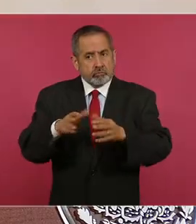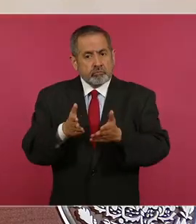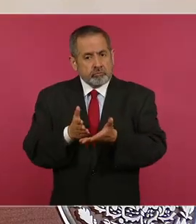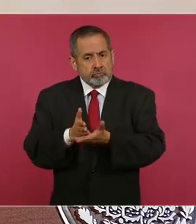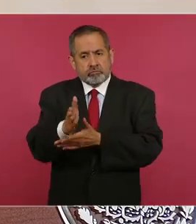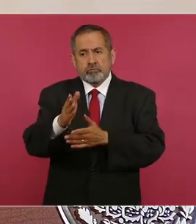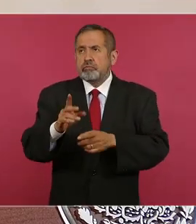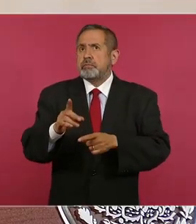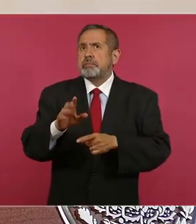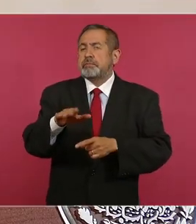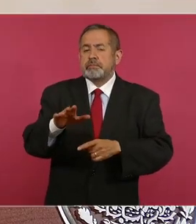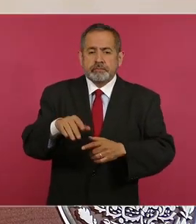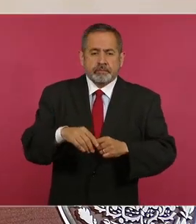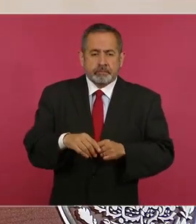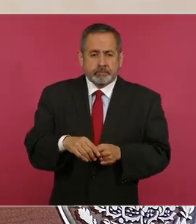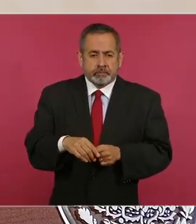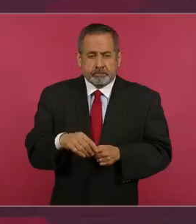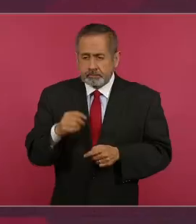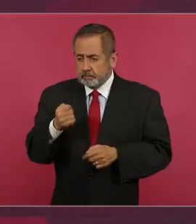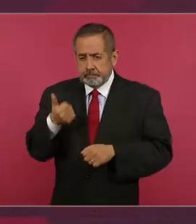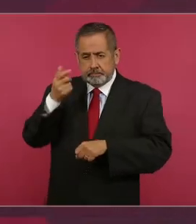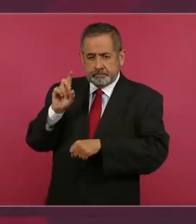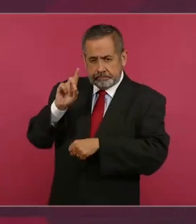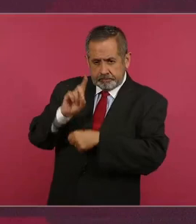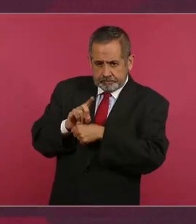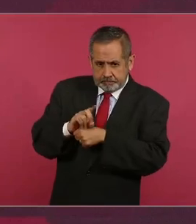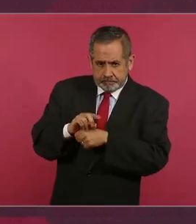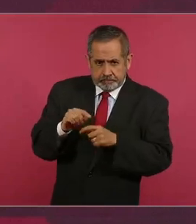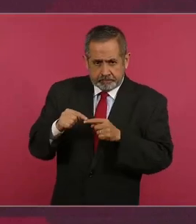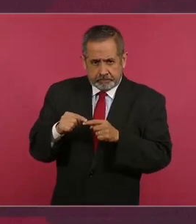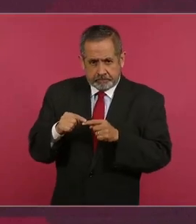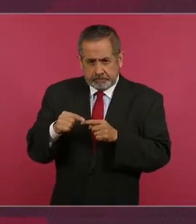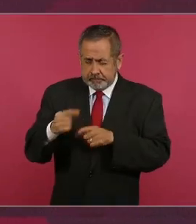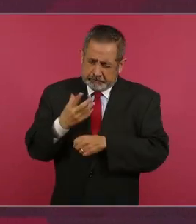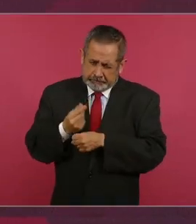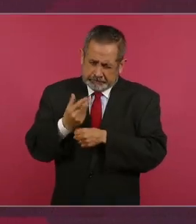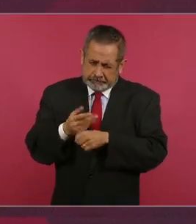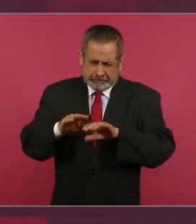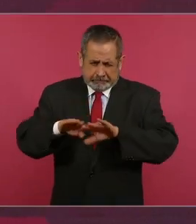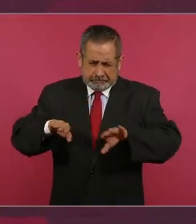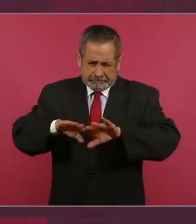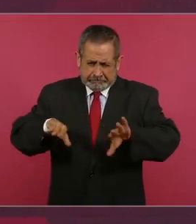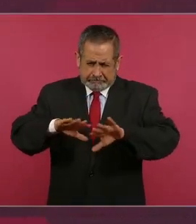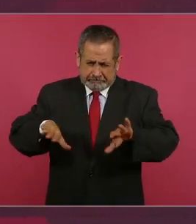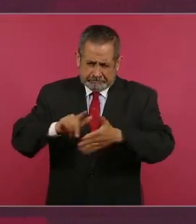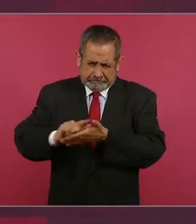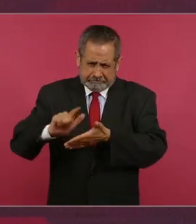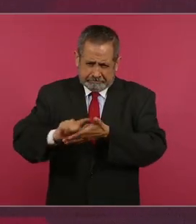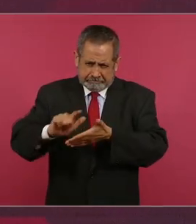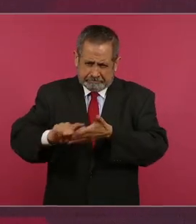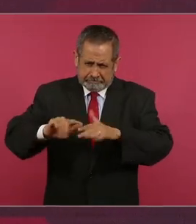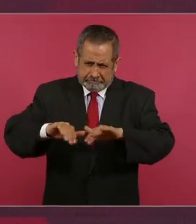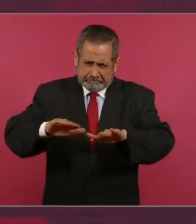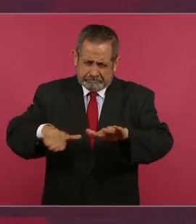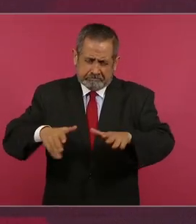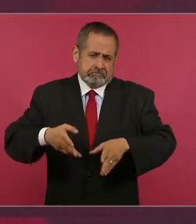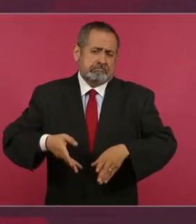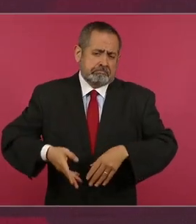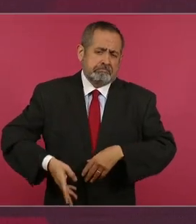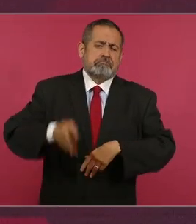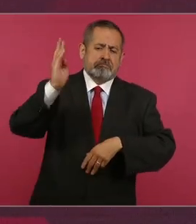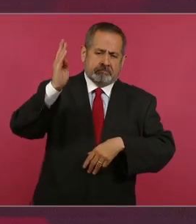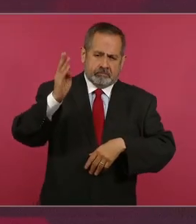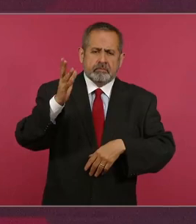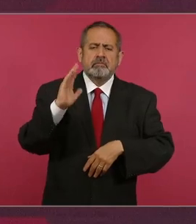Desde el primer día abrimos la autopista